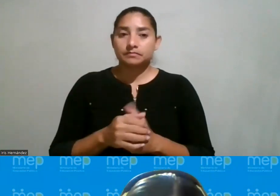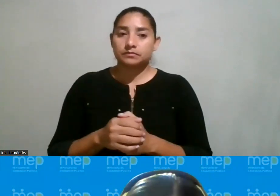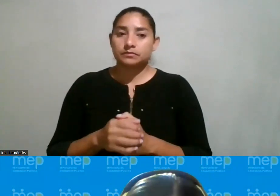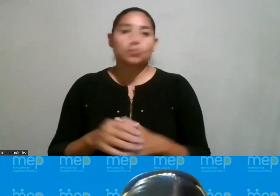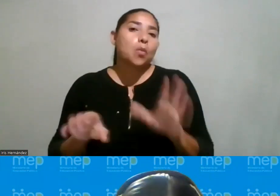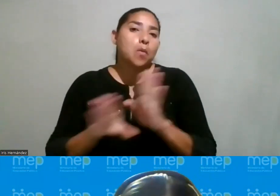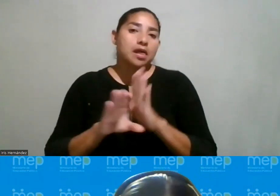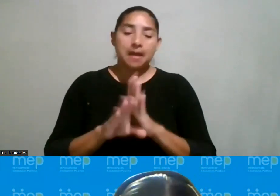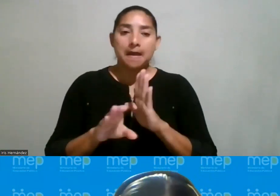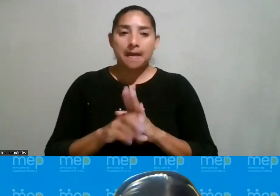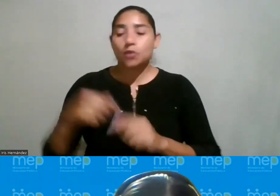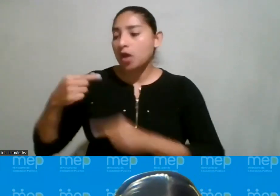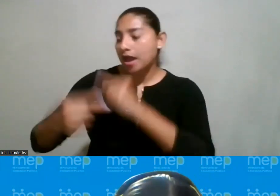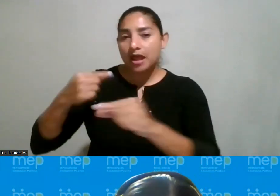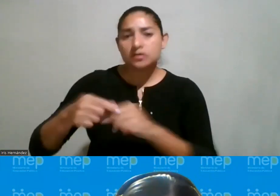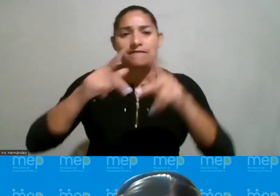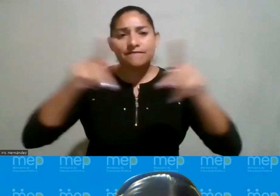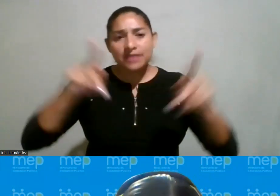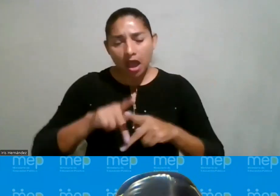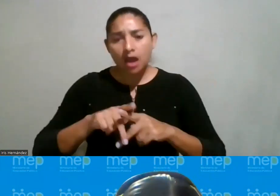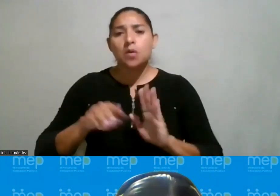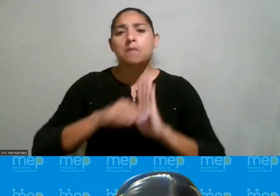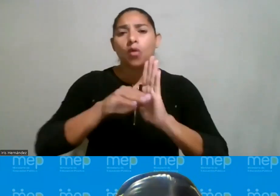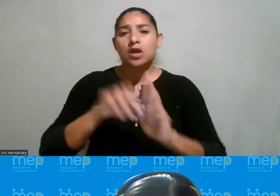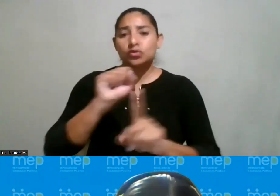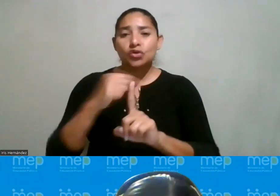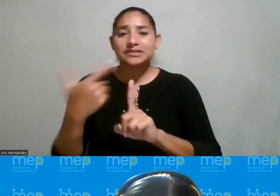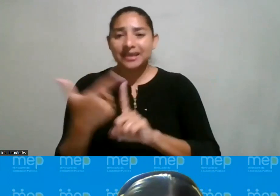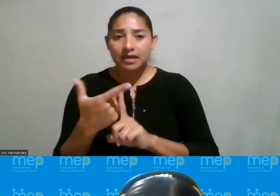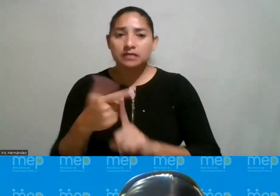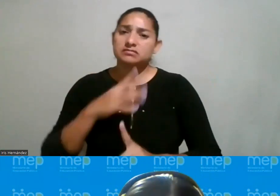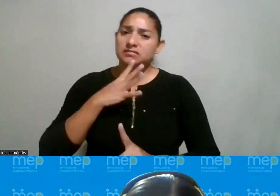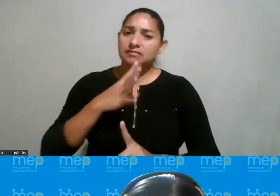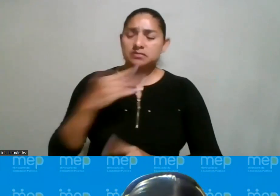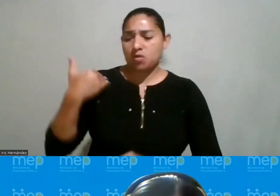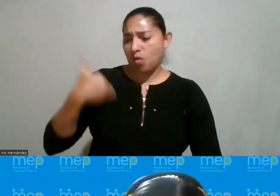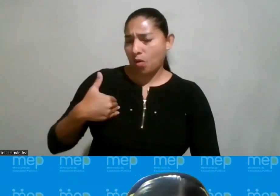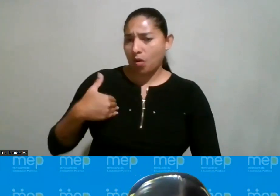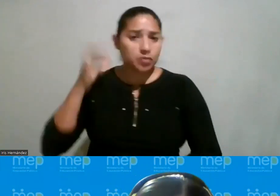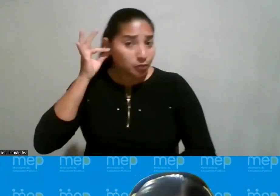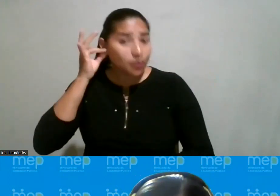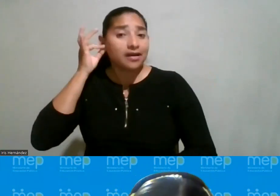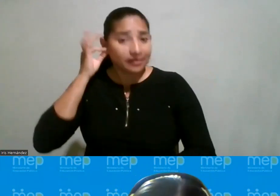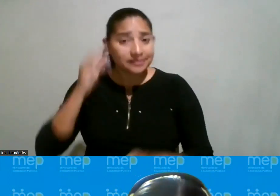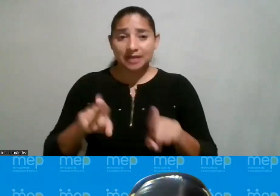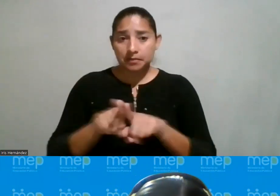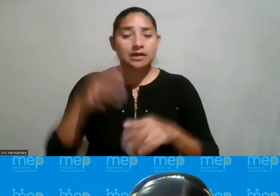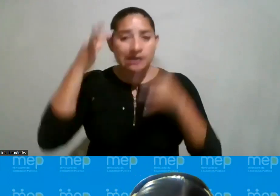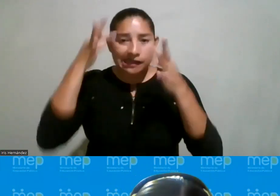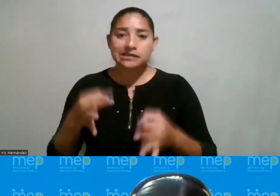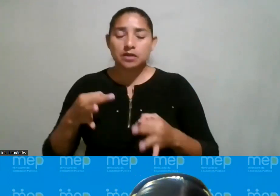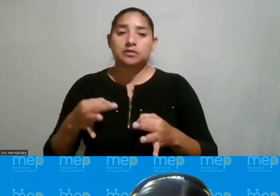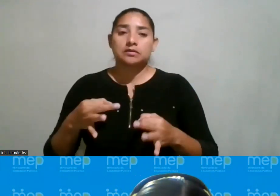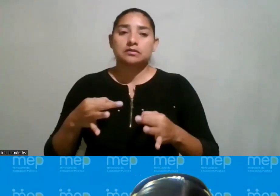tomó generaciones fijaron un modelo de sociedad no solamente en los hombres sino también en las mujeres y creyeron que estaban